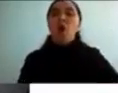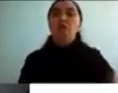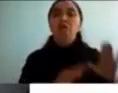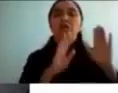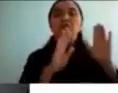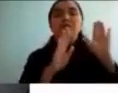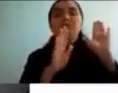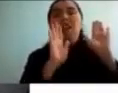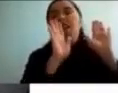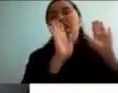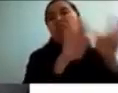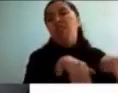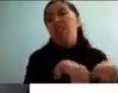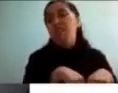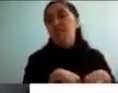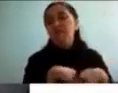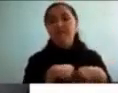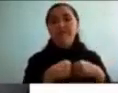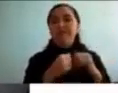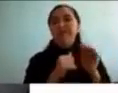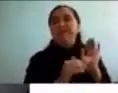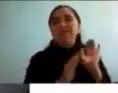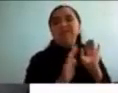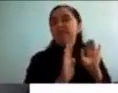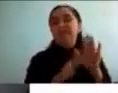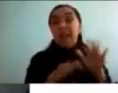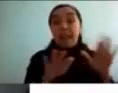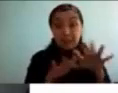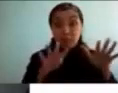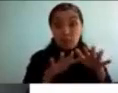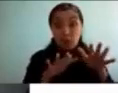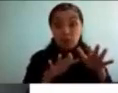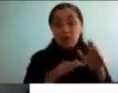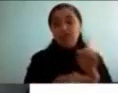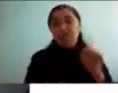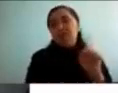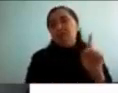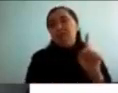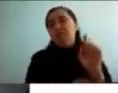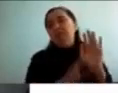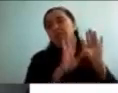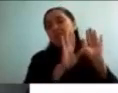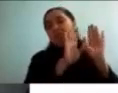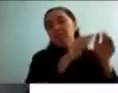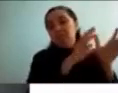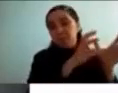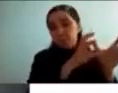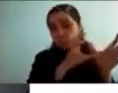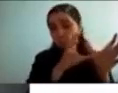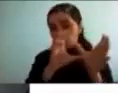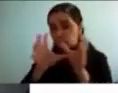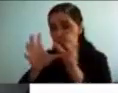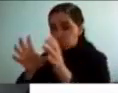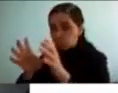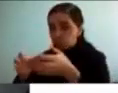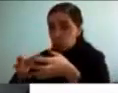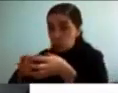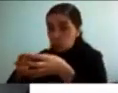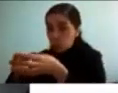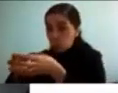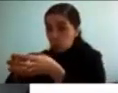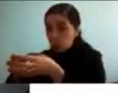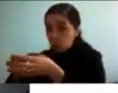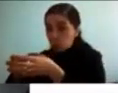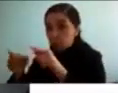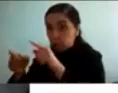una acción que les pueda suponer un esfuerzo significativo y luego tendríamos pues el otro